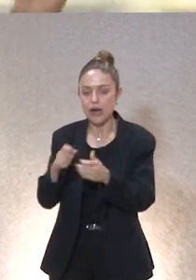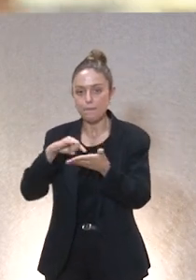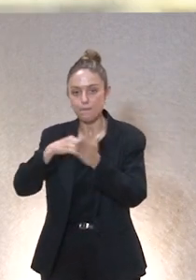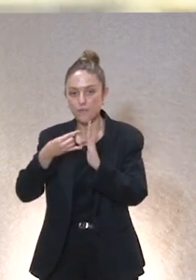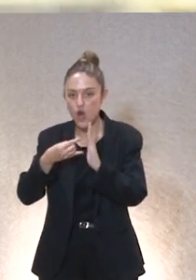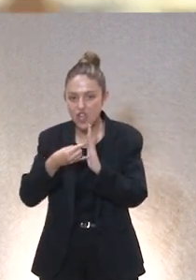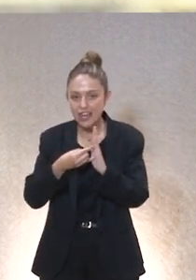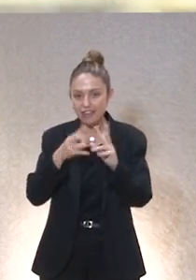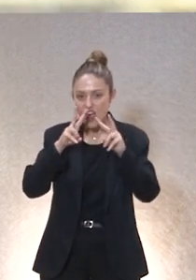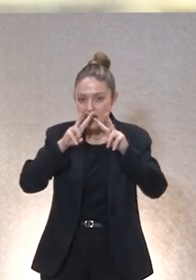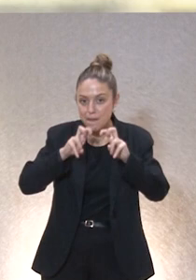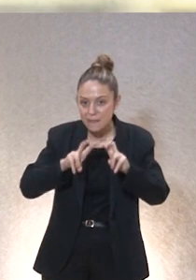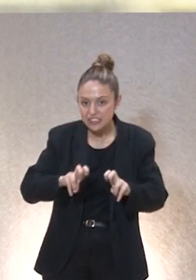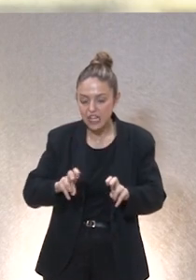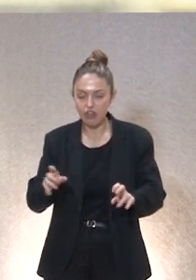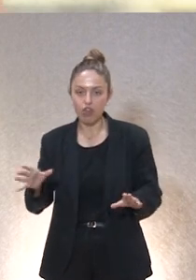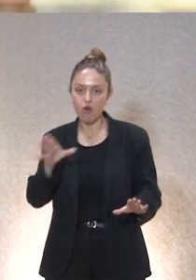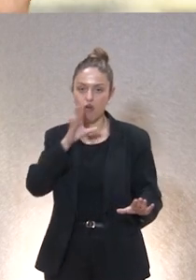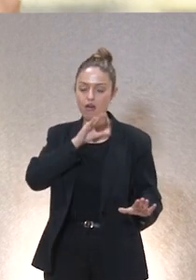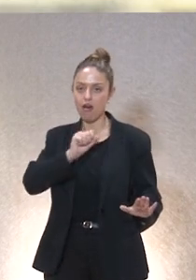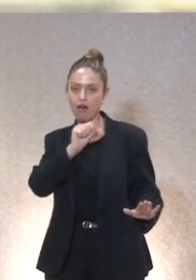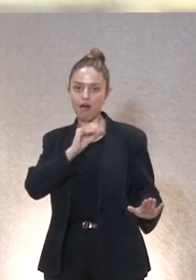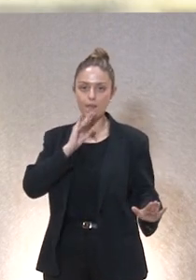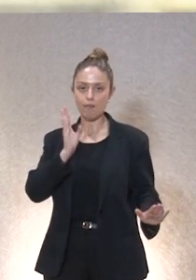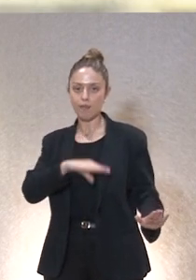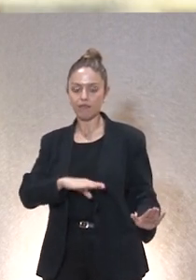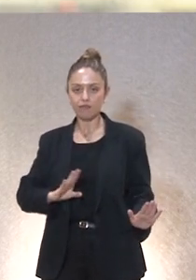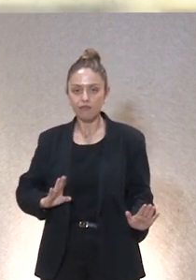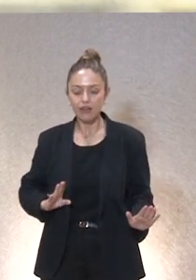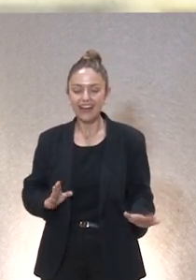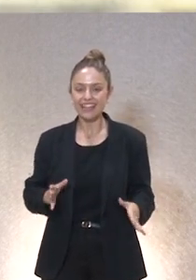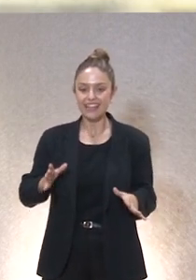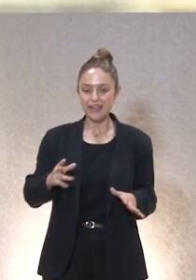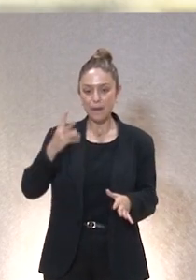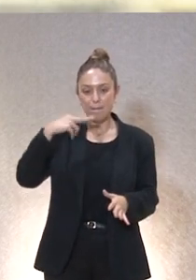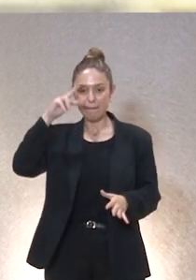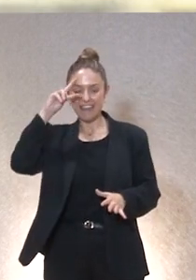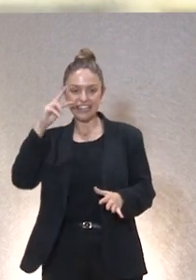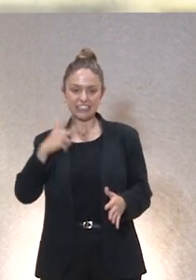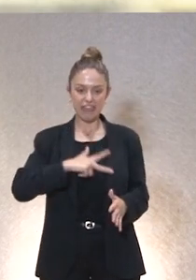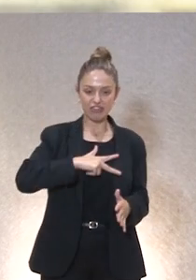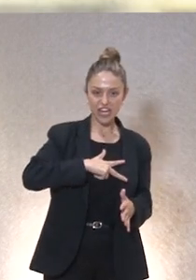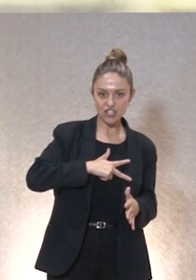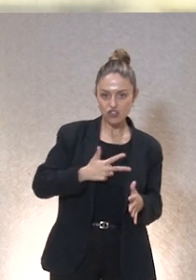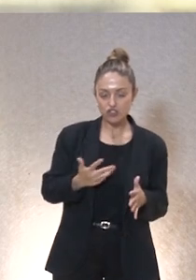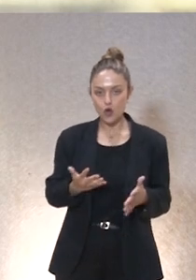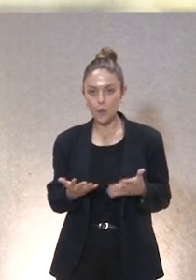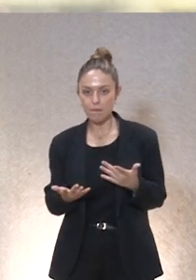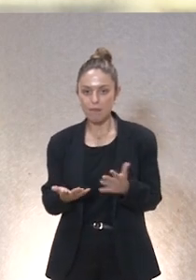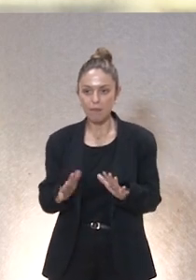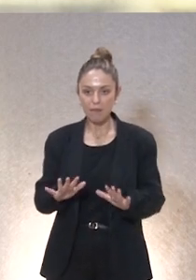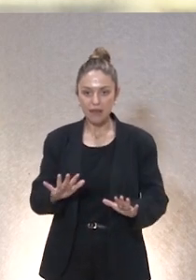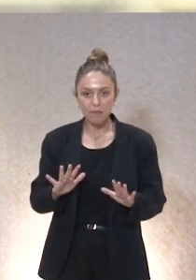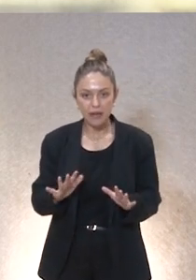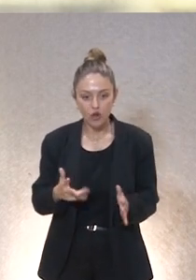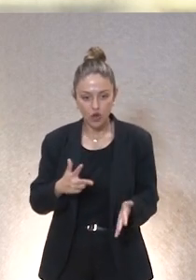investigación super mega fashion ya hay especialistas en el derecho máster de derecho y tal claro pero el derecho